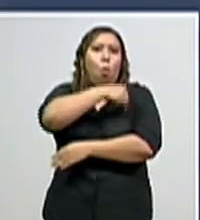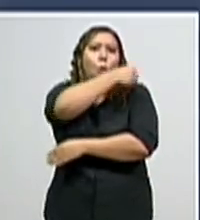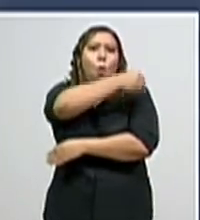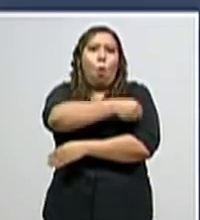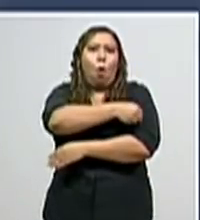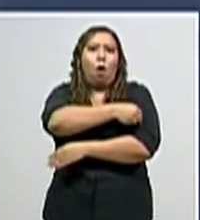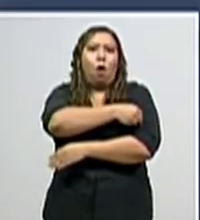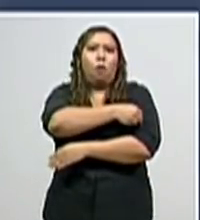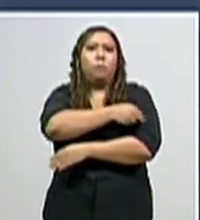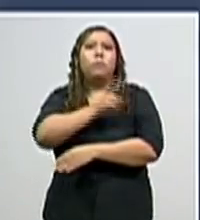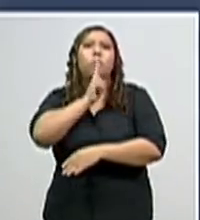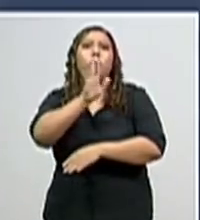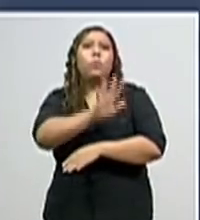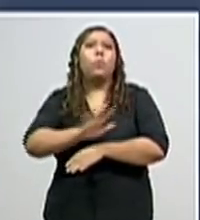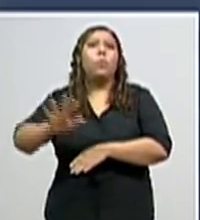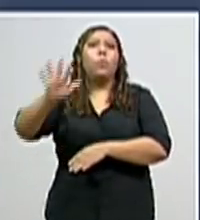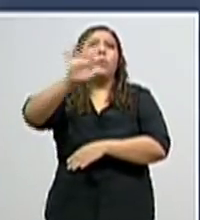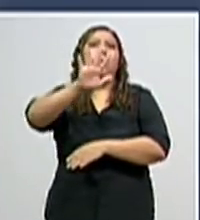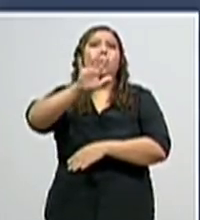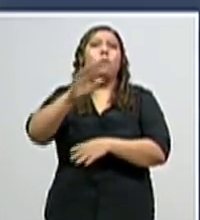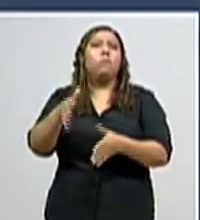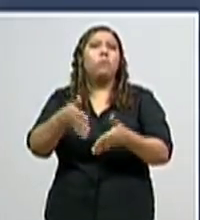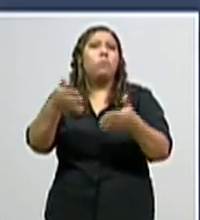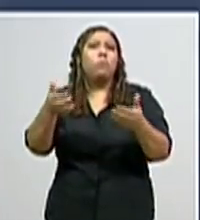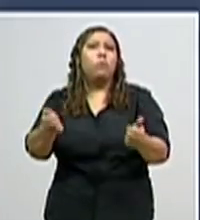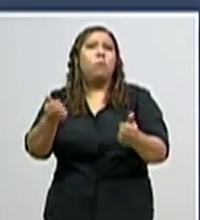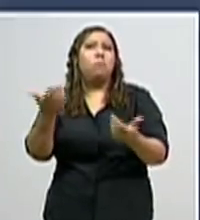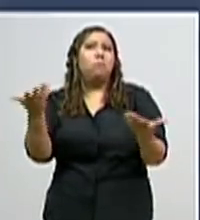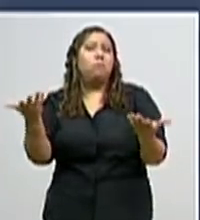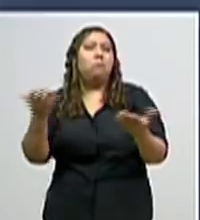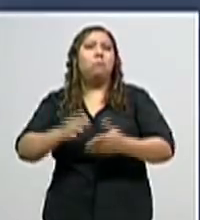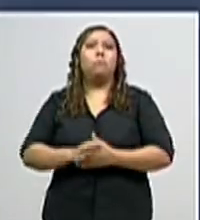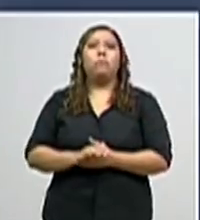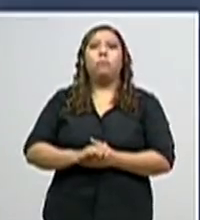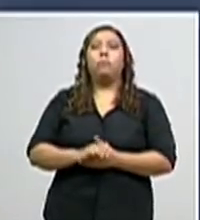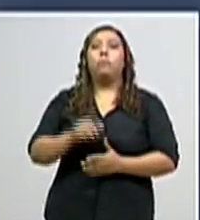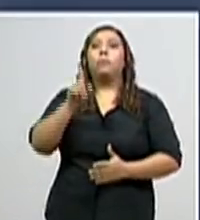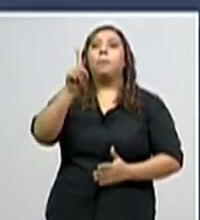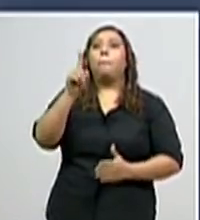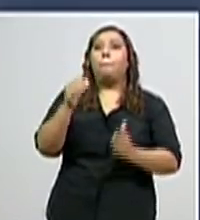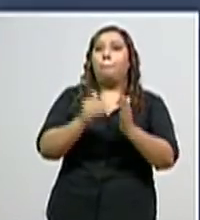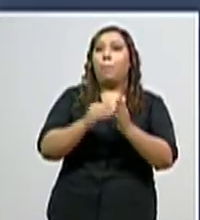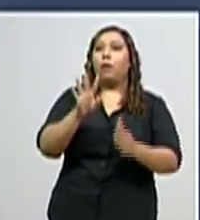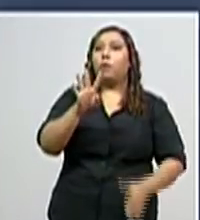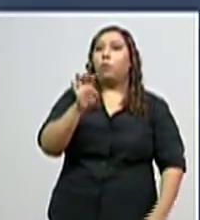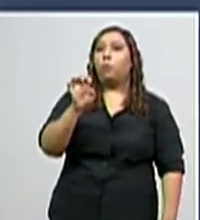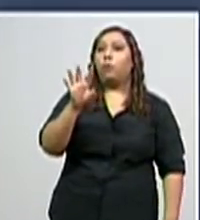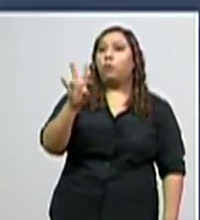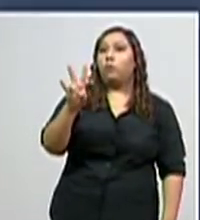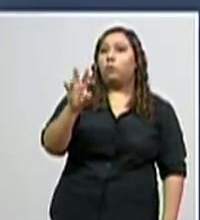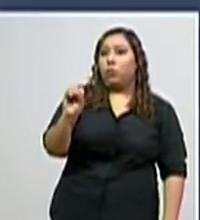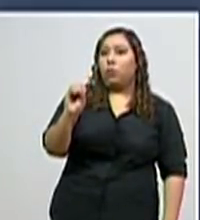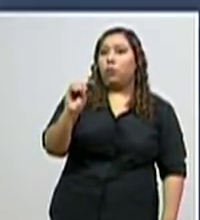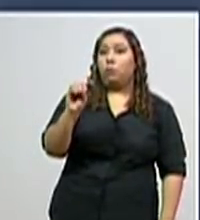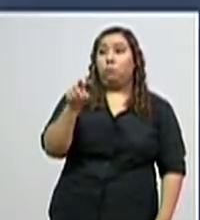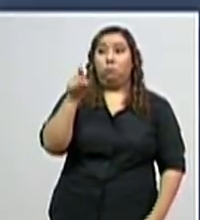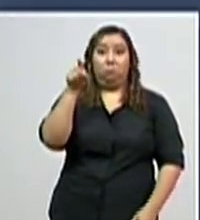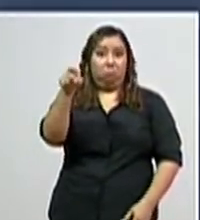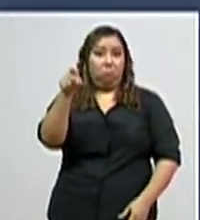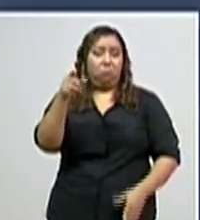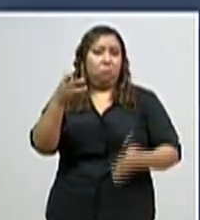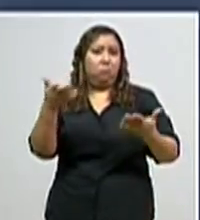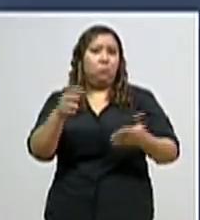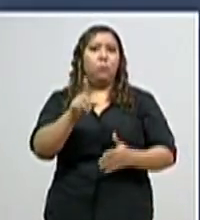hospitalizados a nivel nacional está de la siguiente manera. 1,470. De estos,